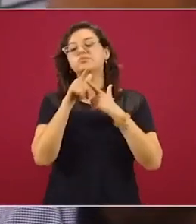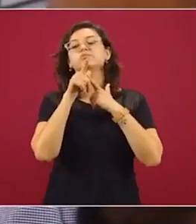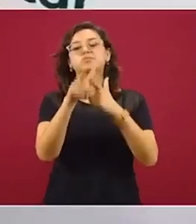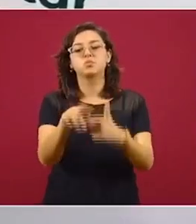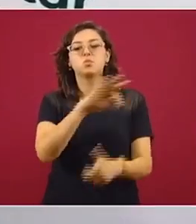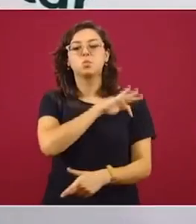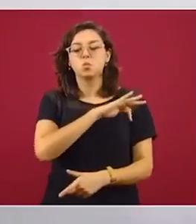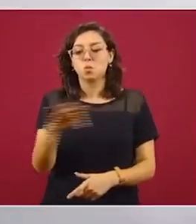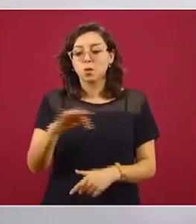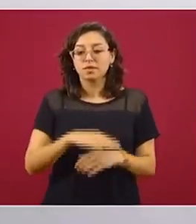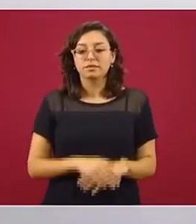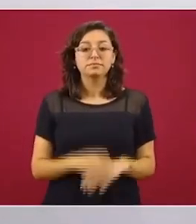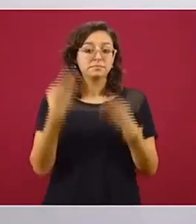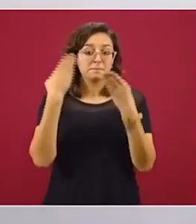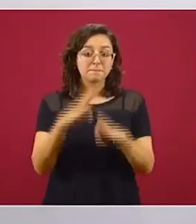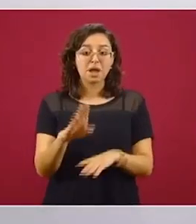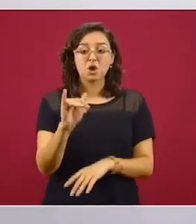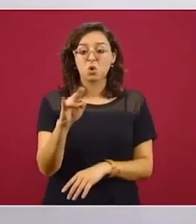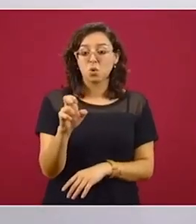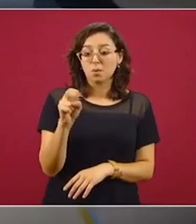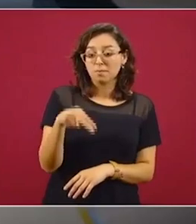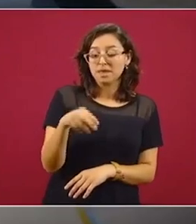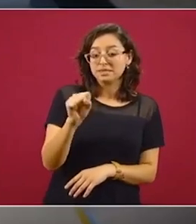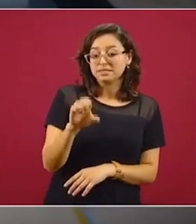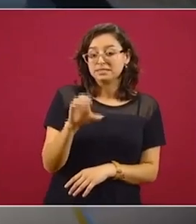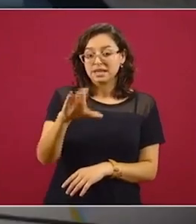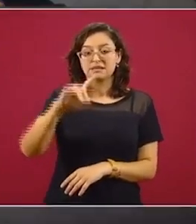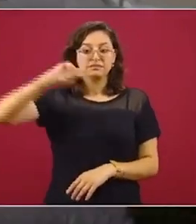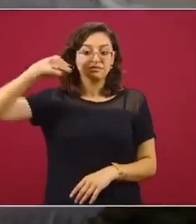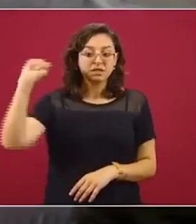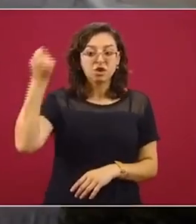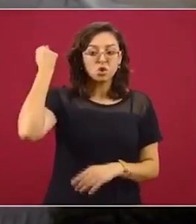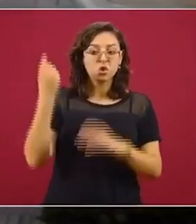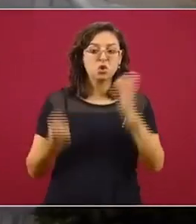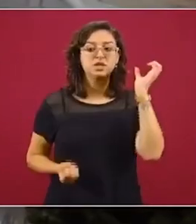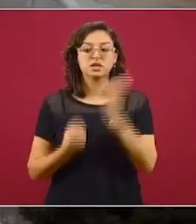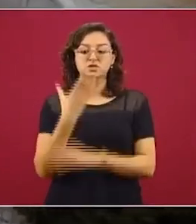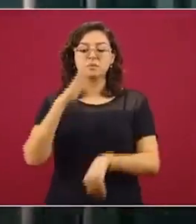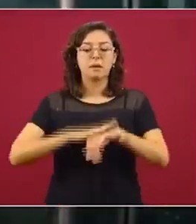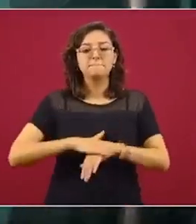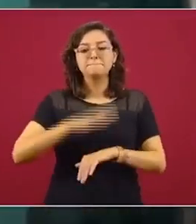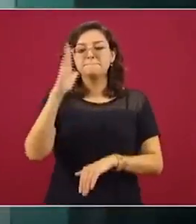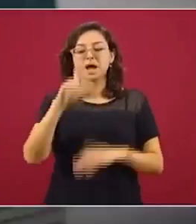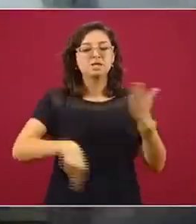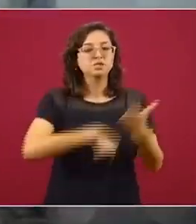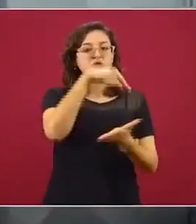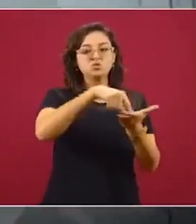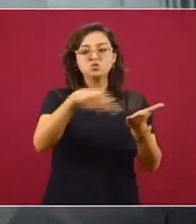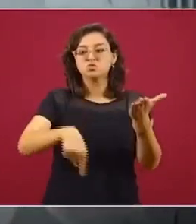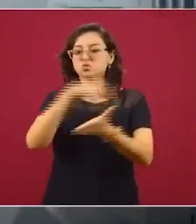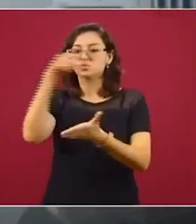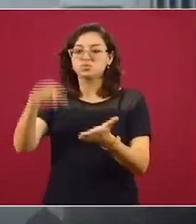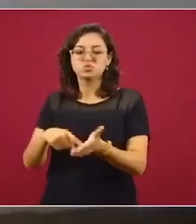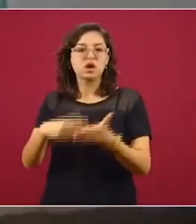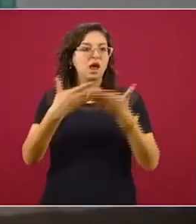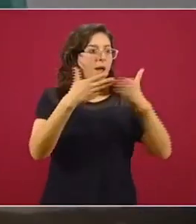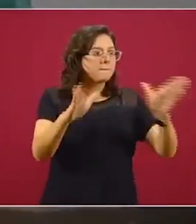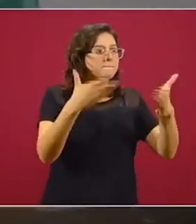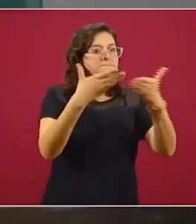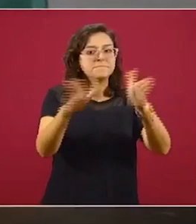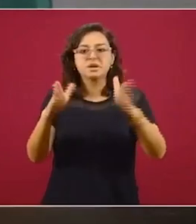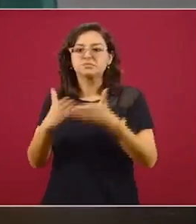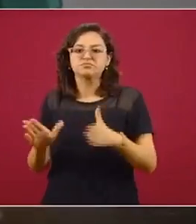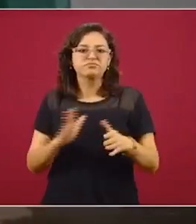Banco del Bienestar estamos transformando nuestras tecnologías, ampliando el número de sucursales, posicionándolas en lugares estratégicos